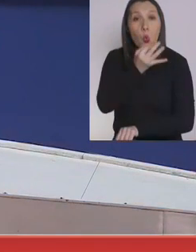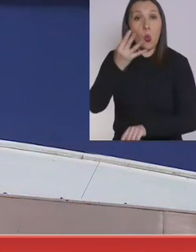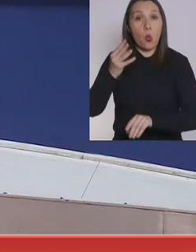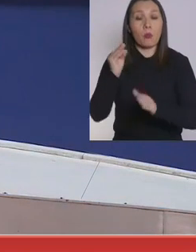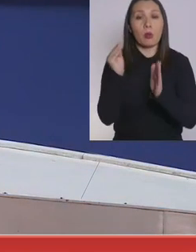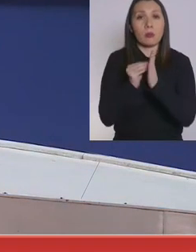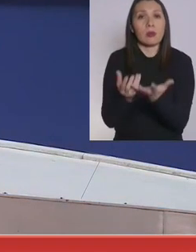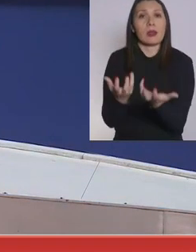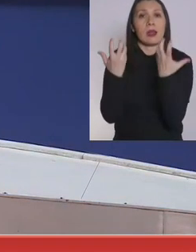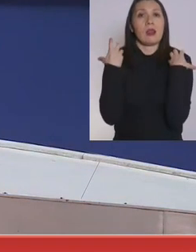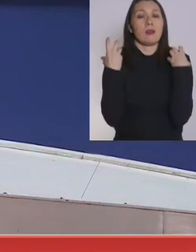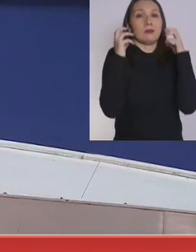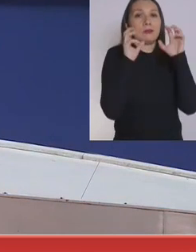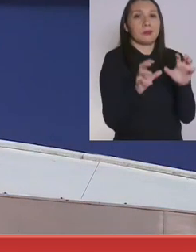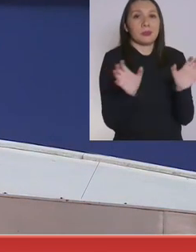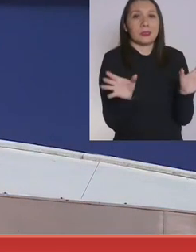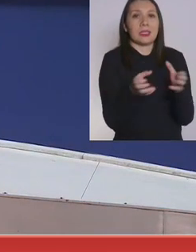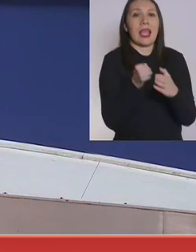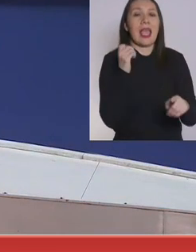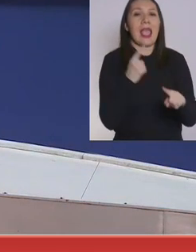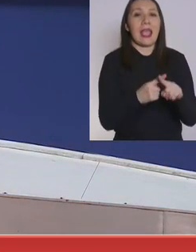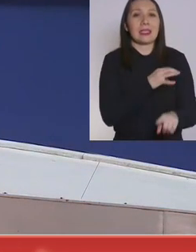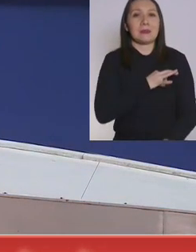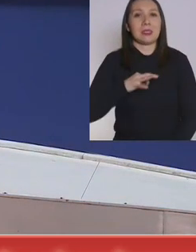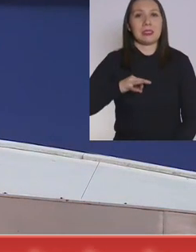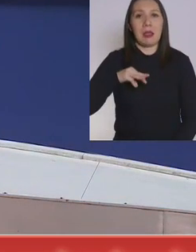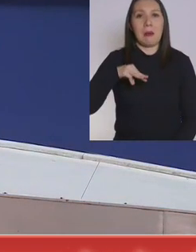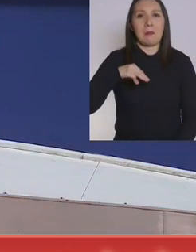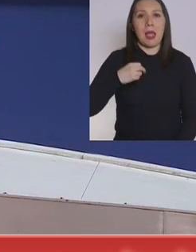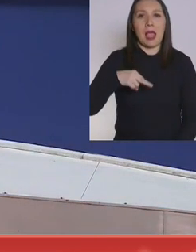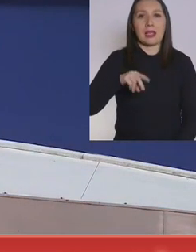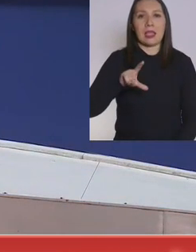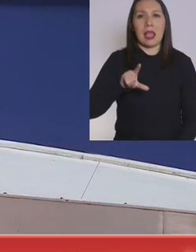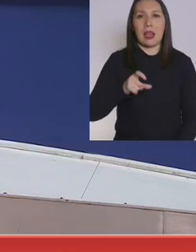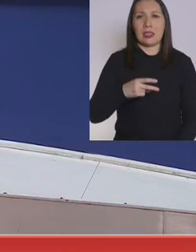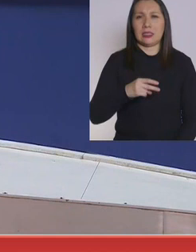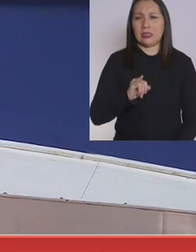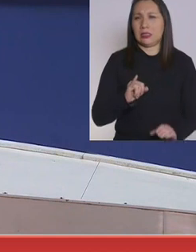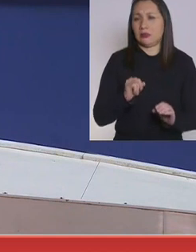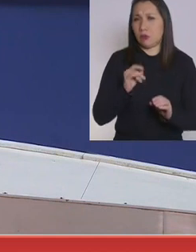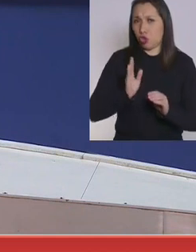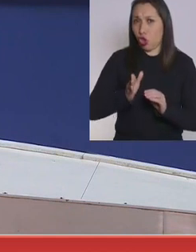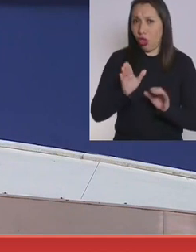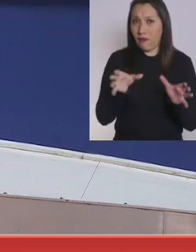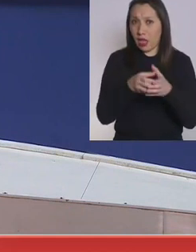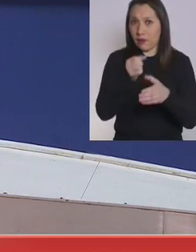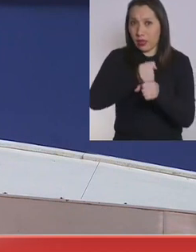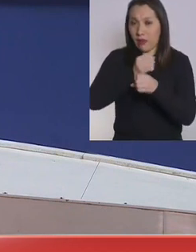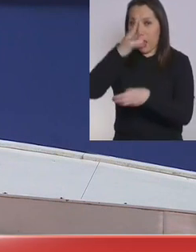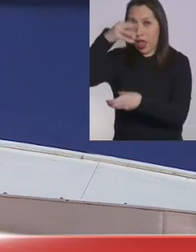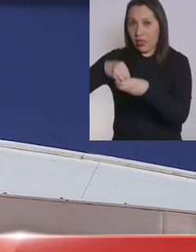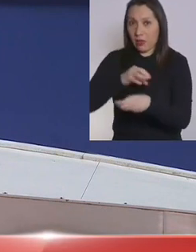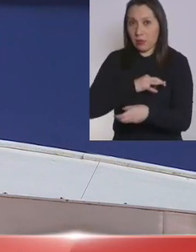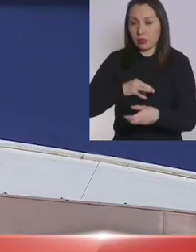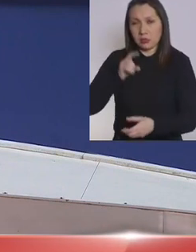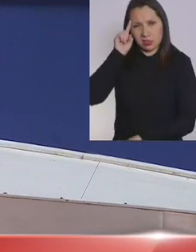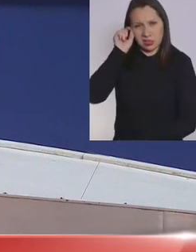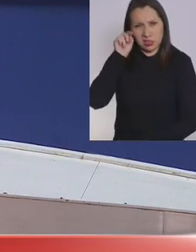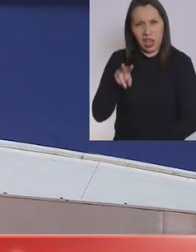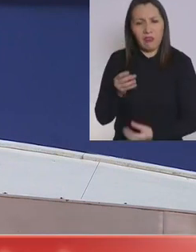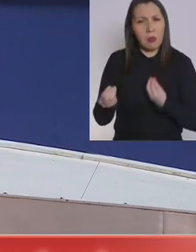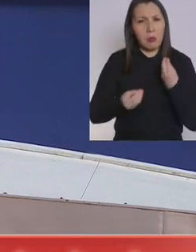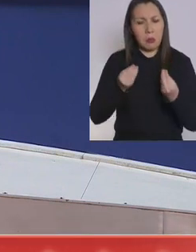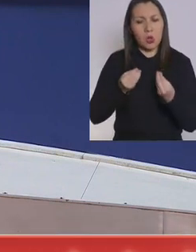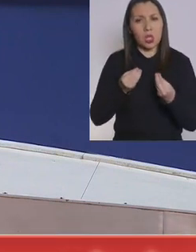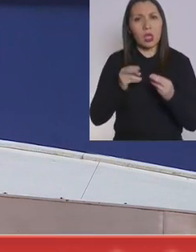estadística recayó en el gabinete del exministro Jaime Mañalich. Le quiero preguntar si ese equipo continúa en el ministerio, si sabe por qué existió una